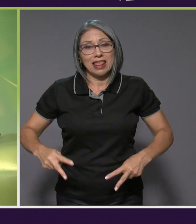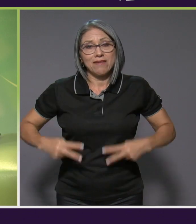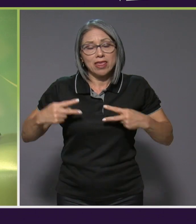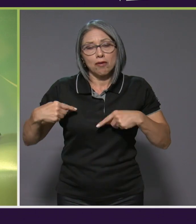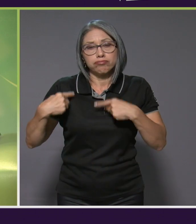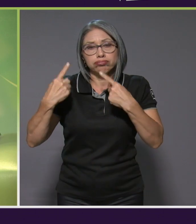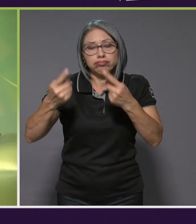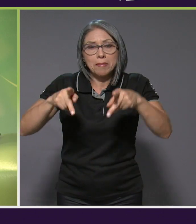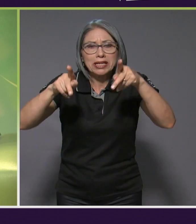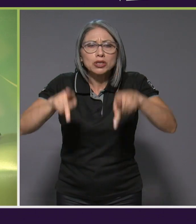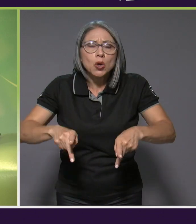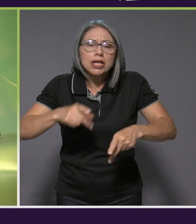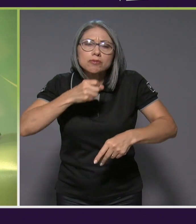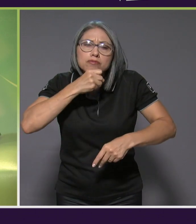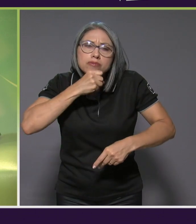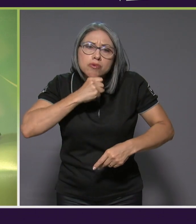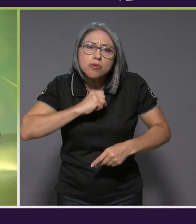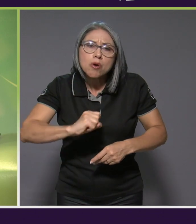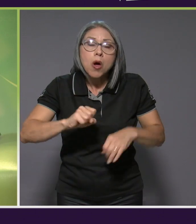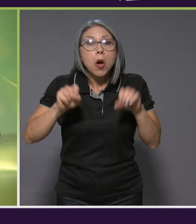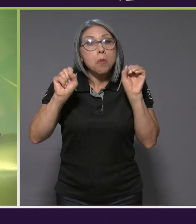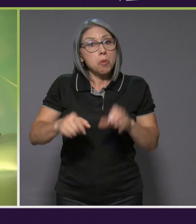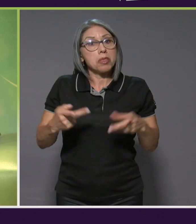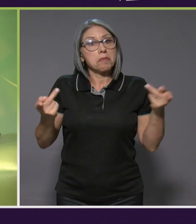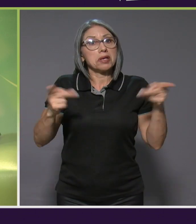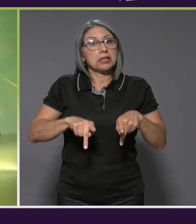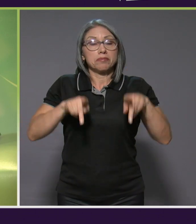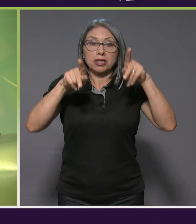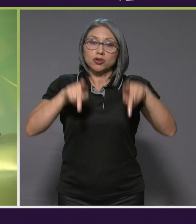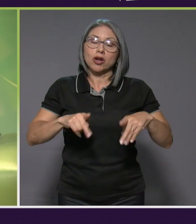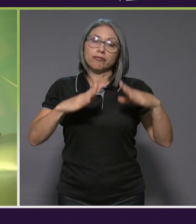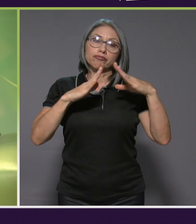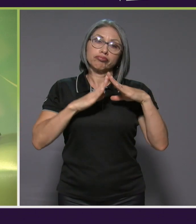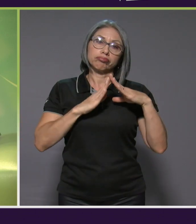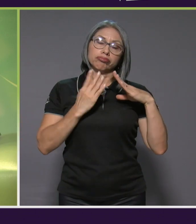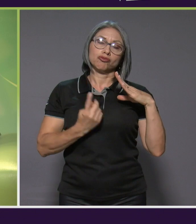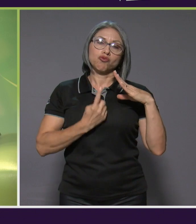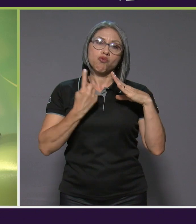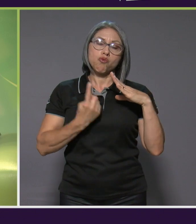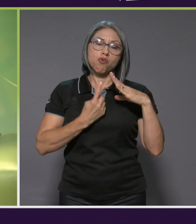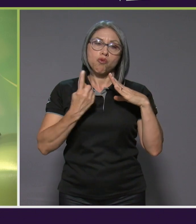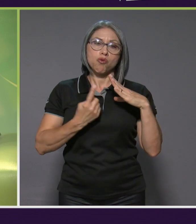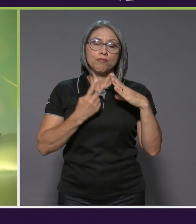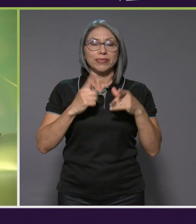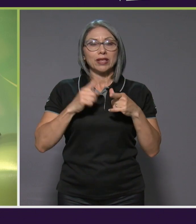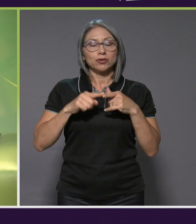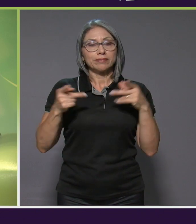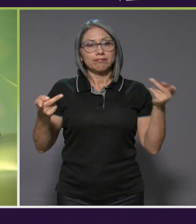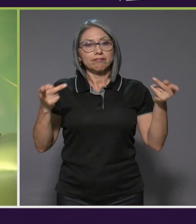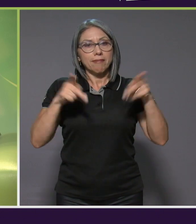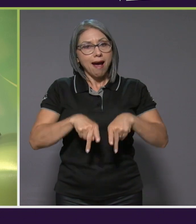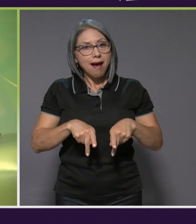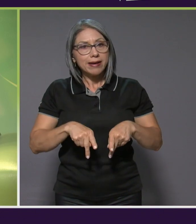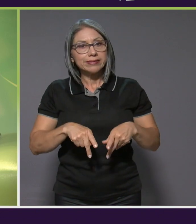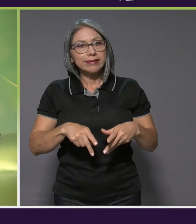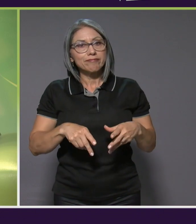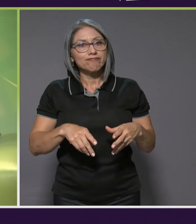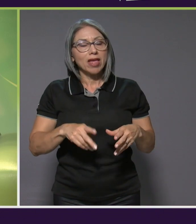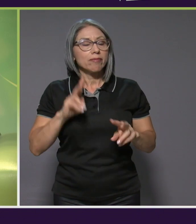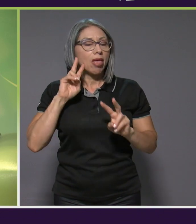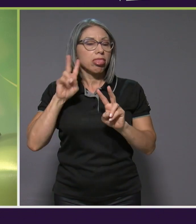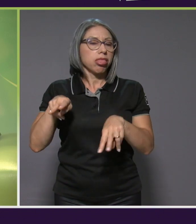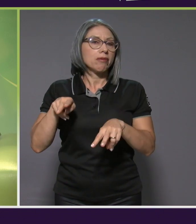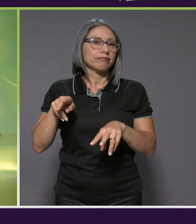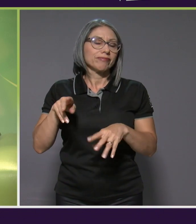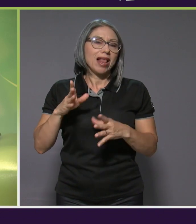estos casos, ¿verdad? De empezar a vivir solo o sola y esta tendencia a descuidar la alimentación